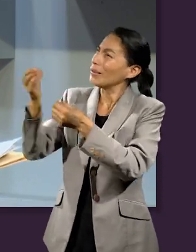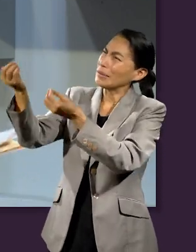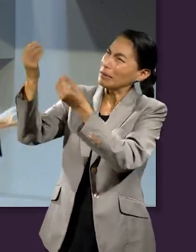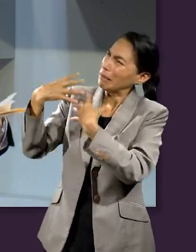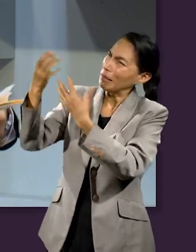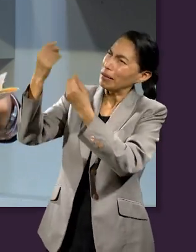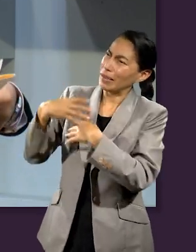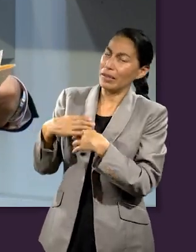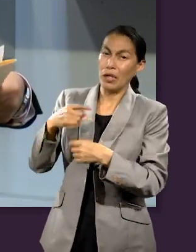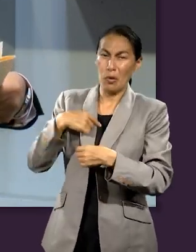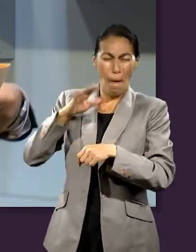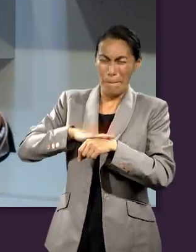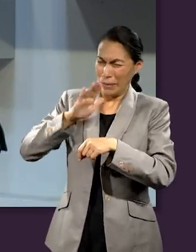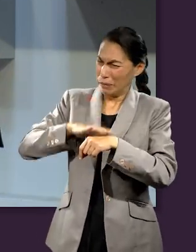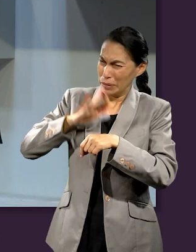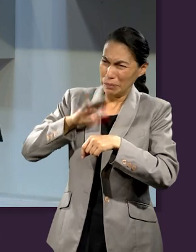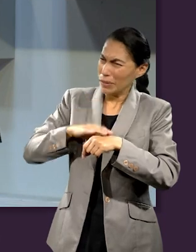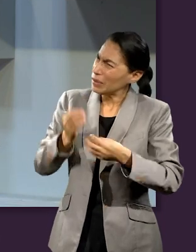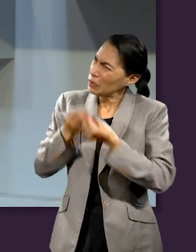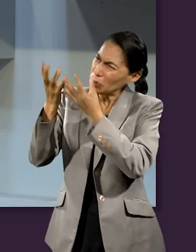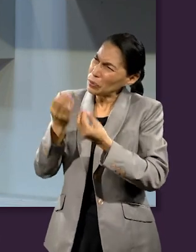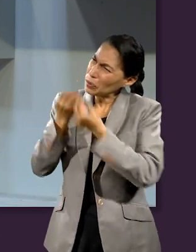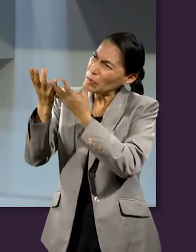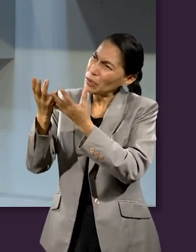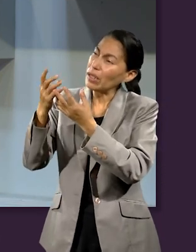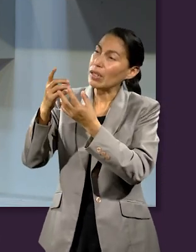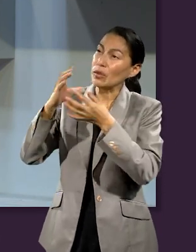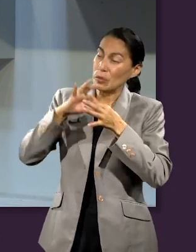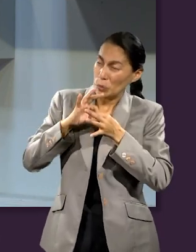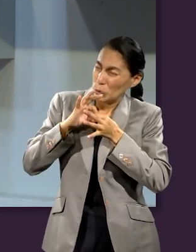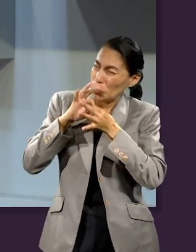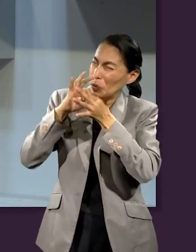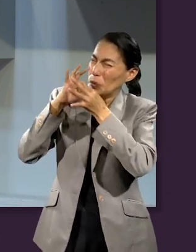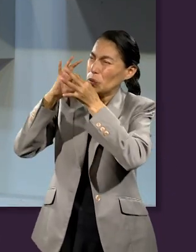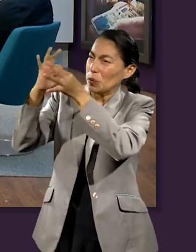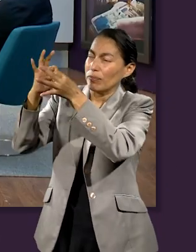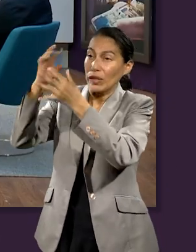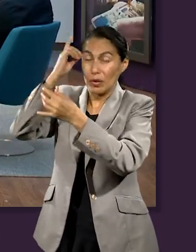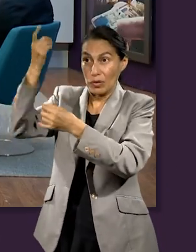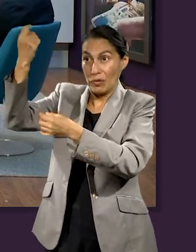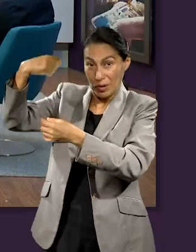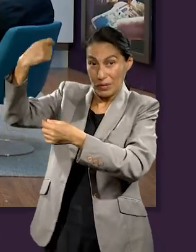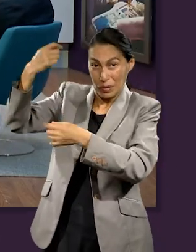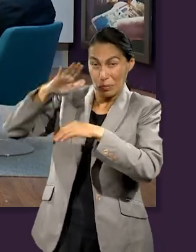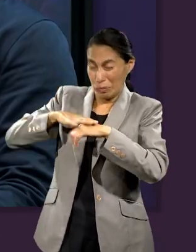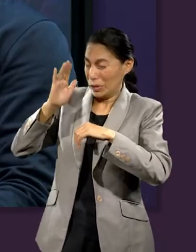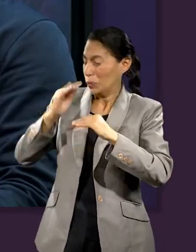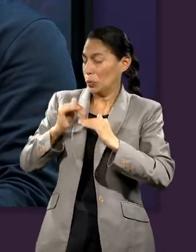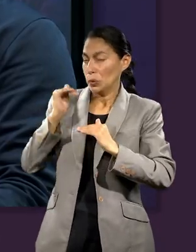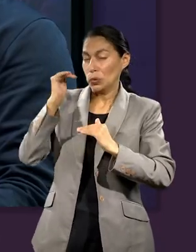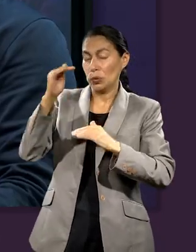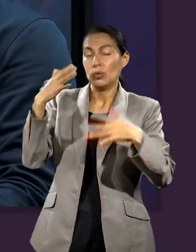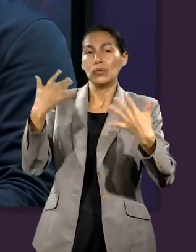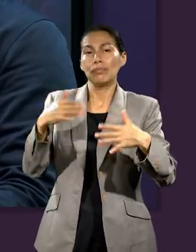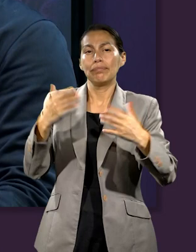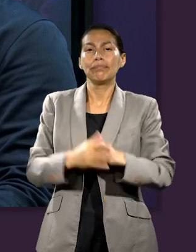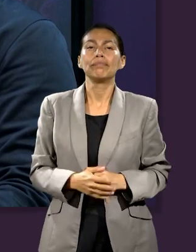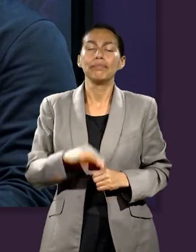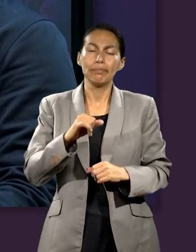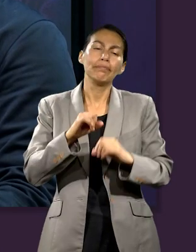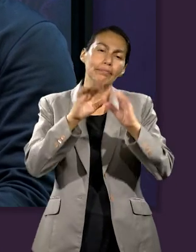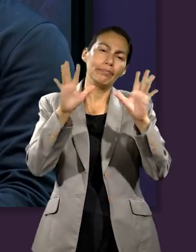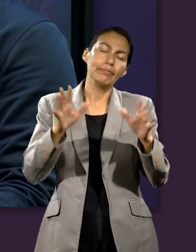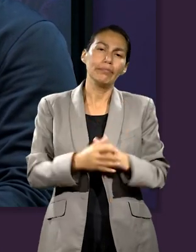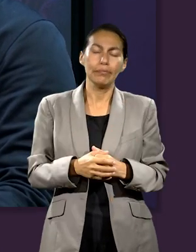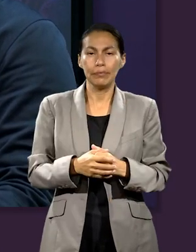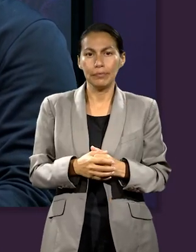agradecidos, es porque estamos más conectados con Dios. ¿No les parece? Sí, claro. Y creo que ocurre un fenómeno que muchas veces pasa que